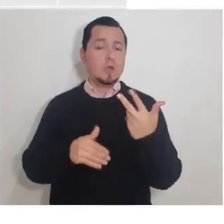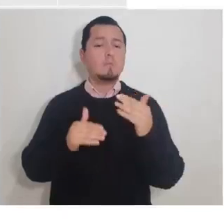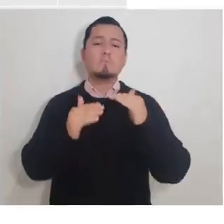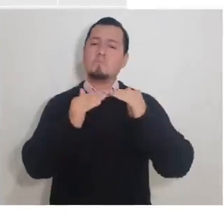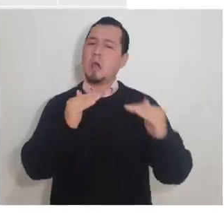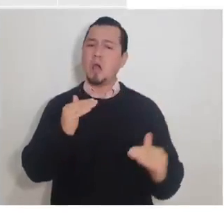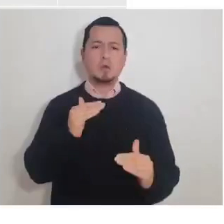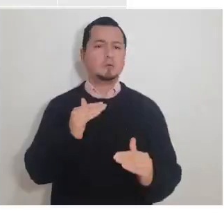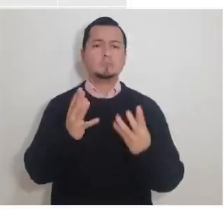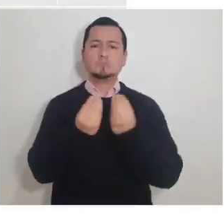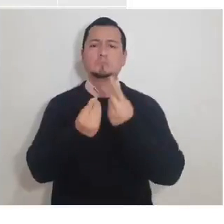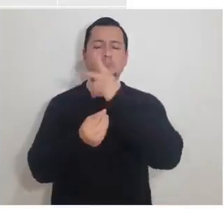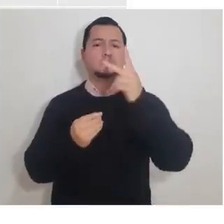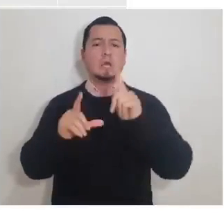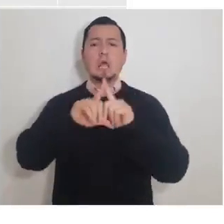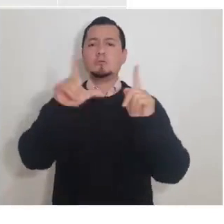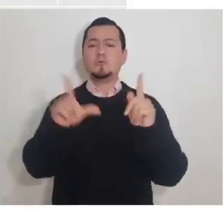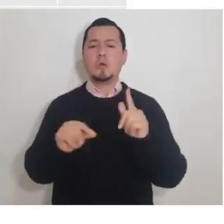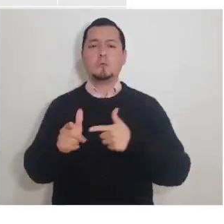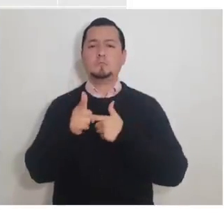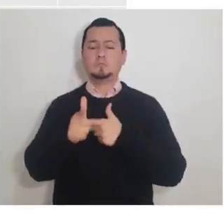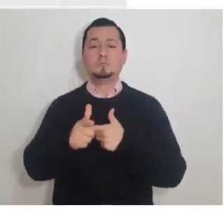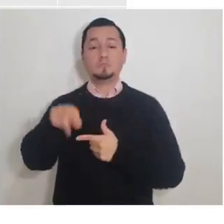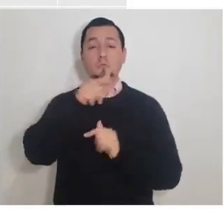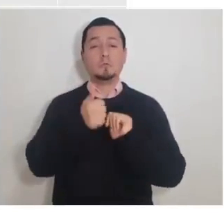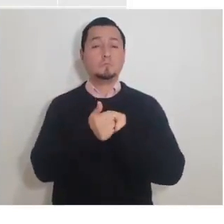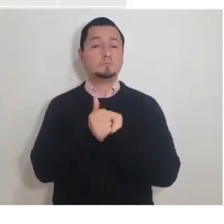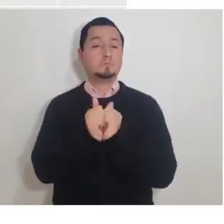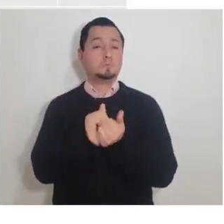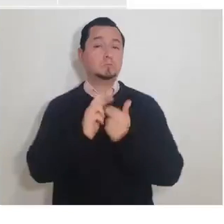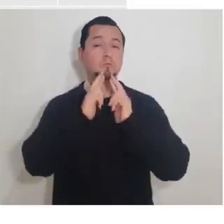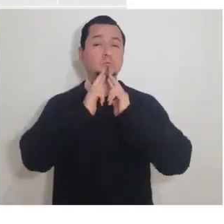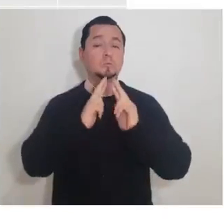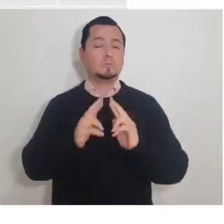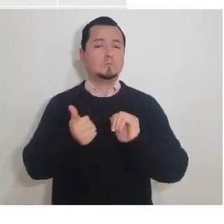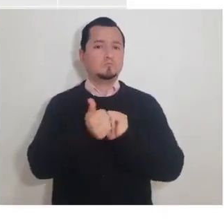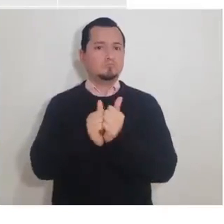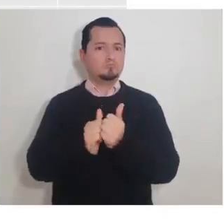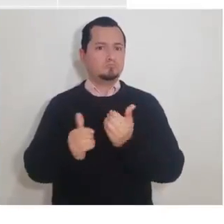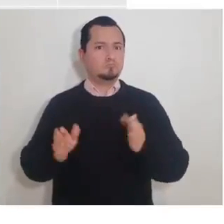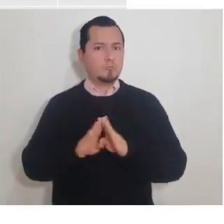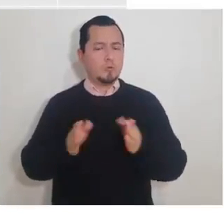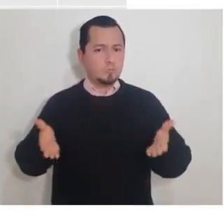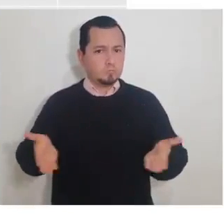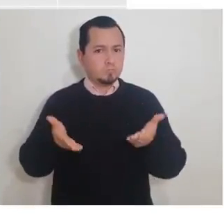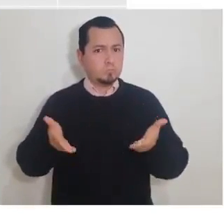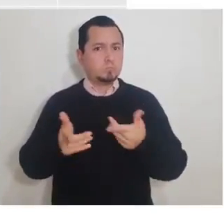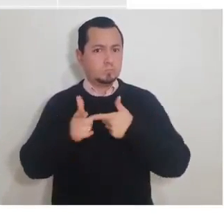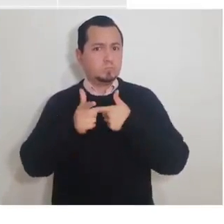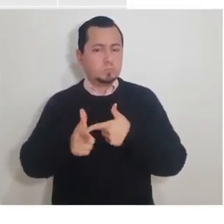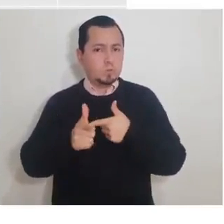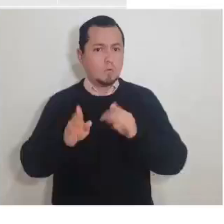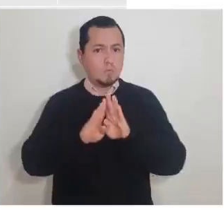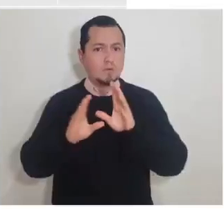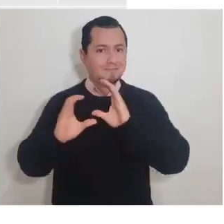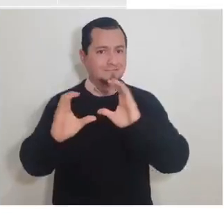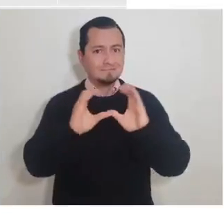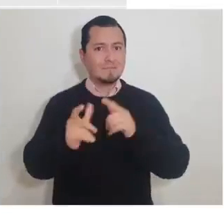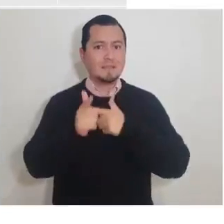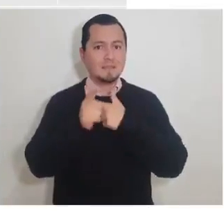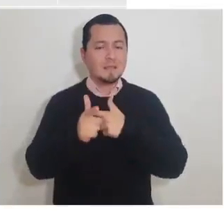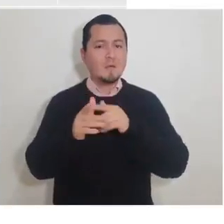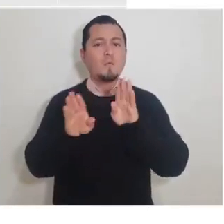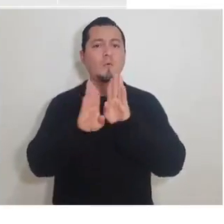por debajo también de la media nacional. Estos resultados, por supuesto que nos alientan a seguir adelante, a